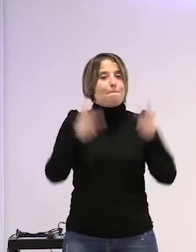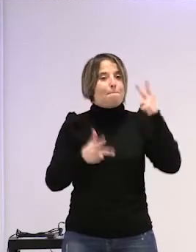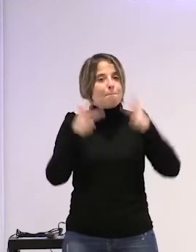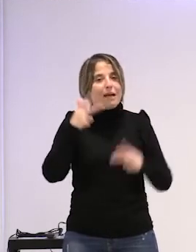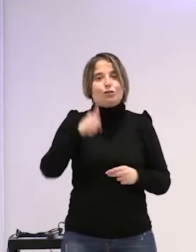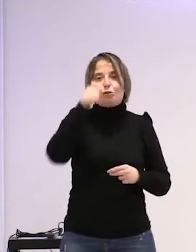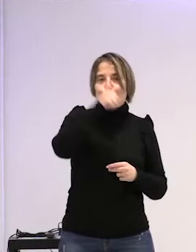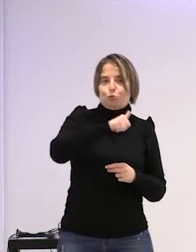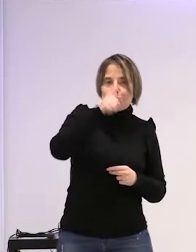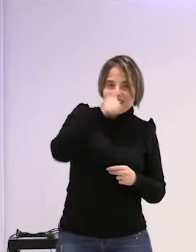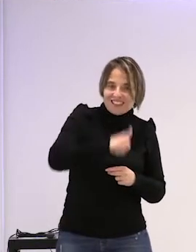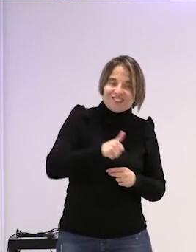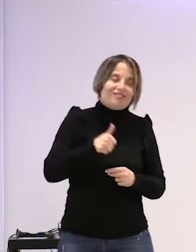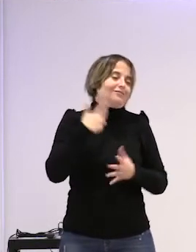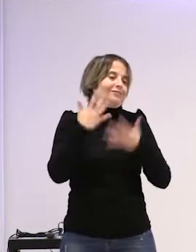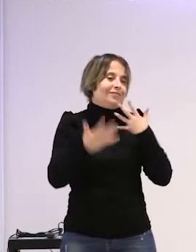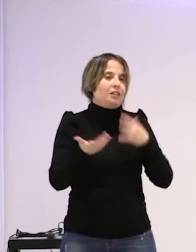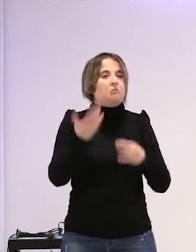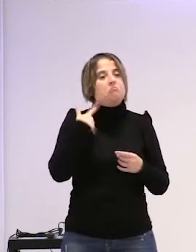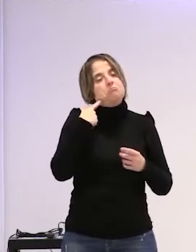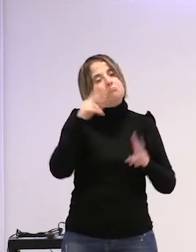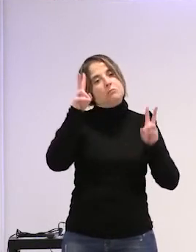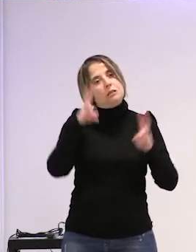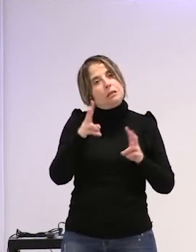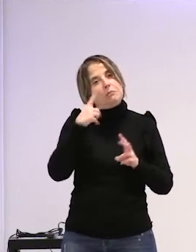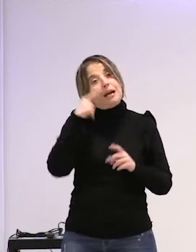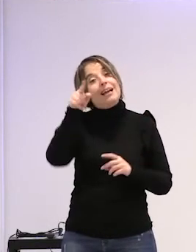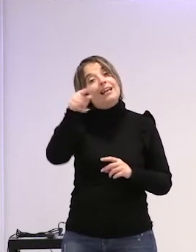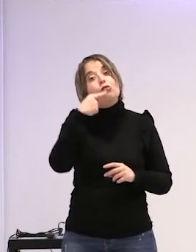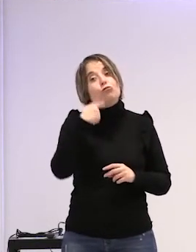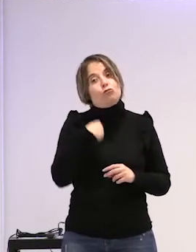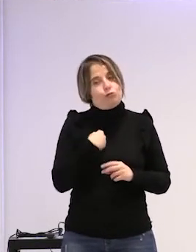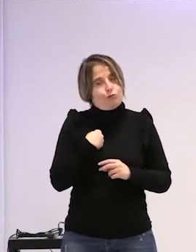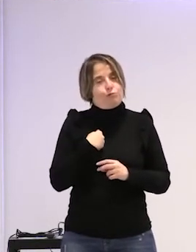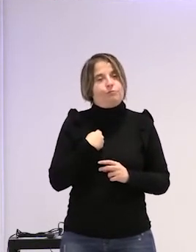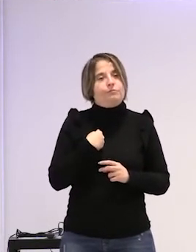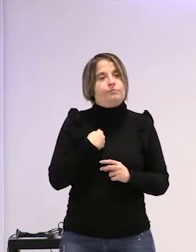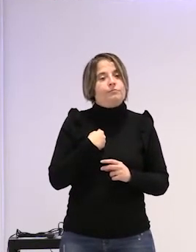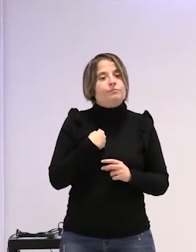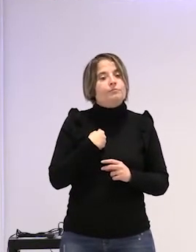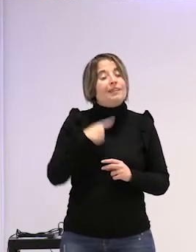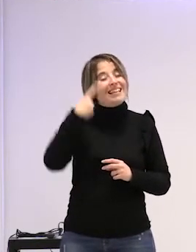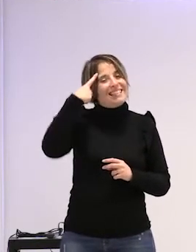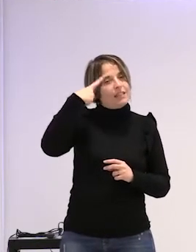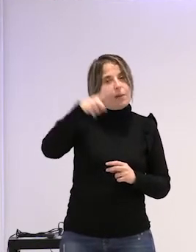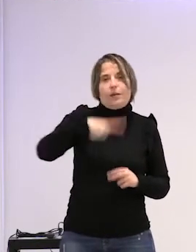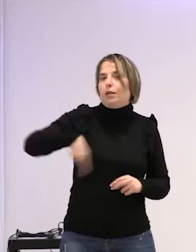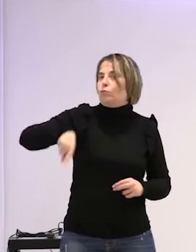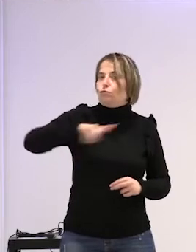vino y esas cosas sacamos el tema obviamente y él nos dijo lo sabíamos